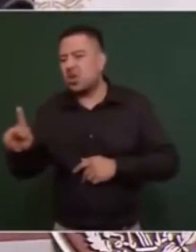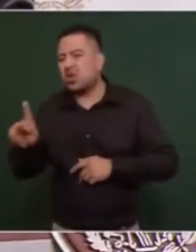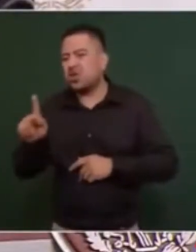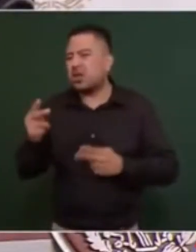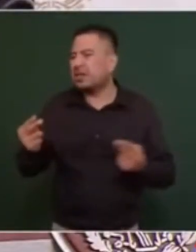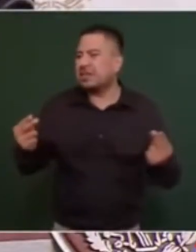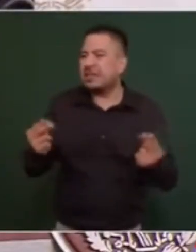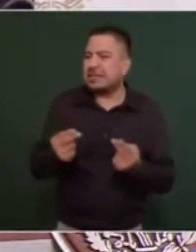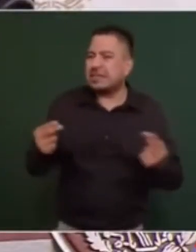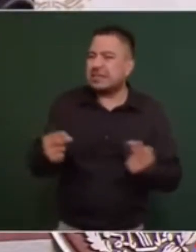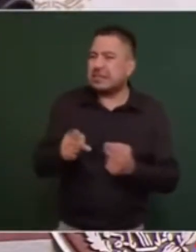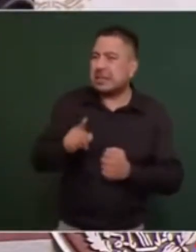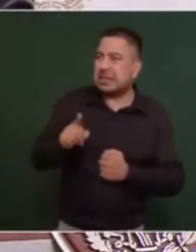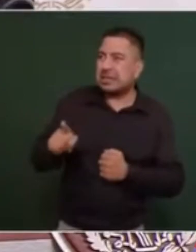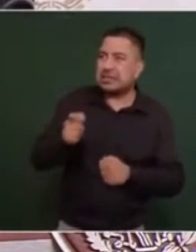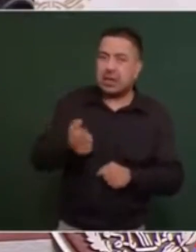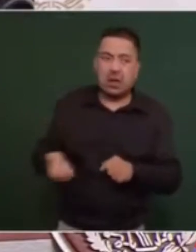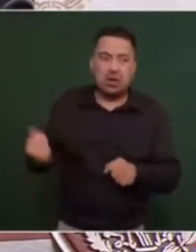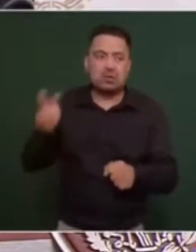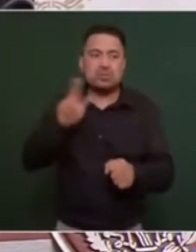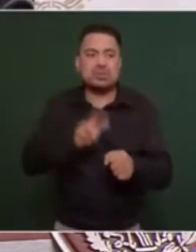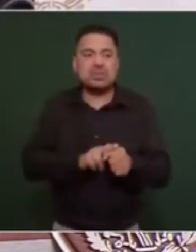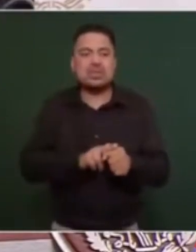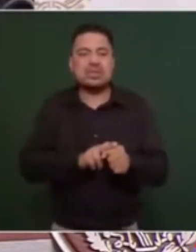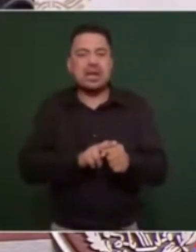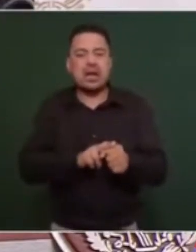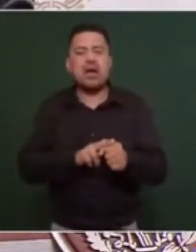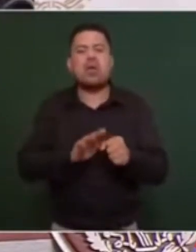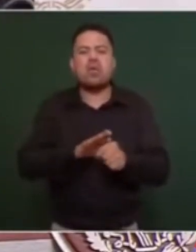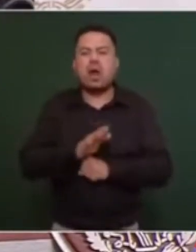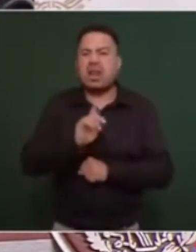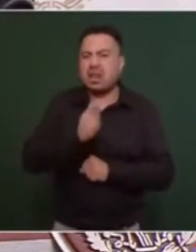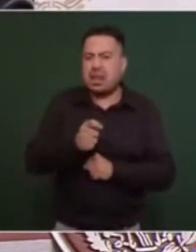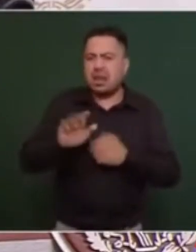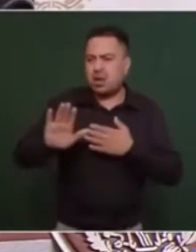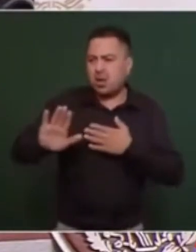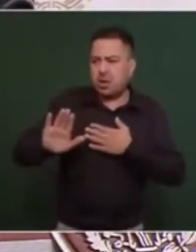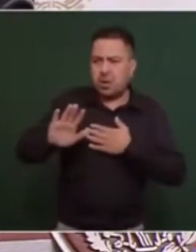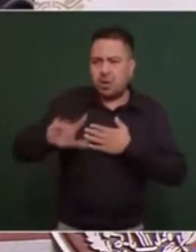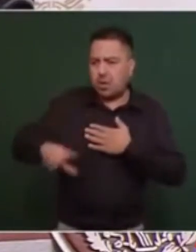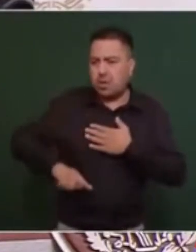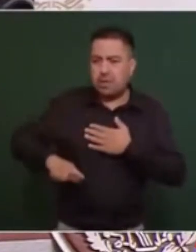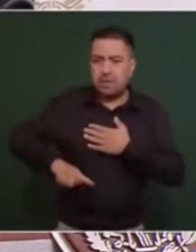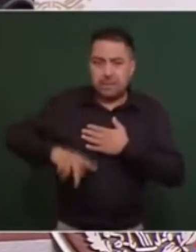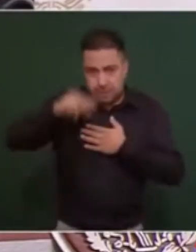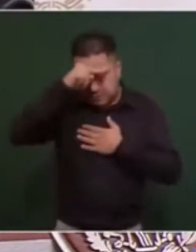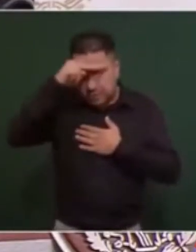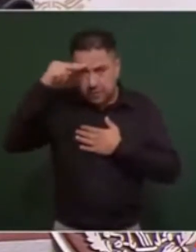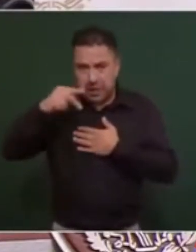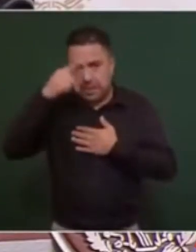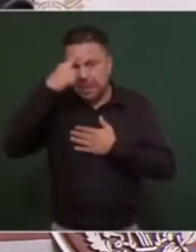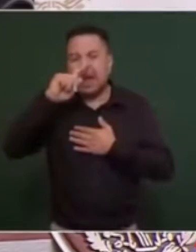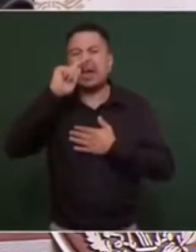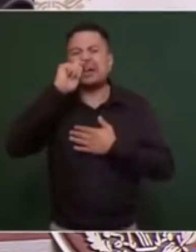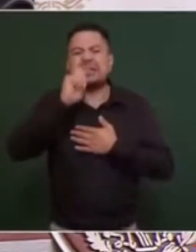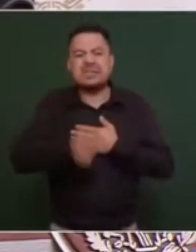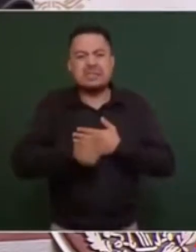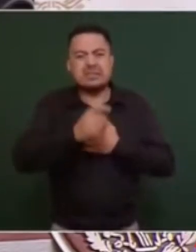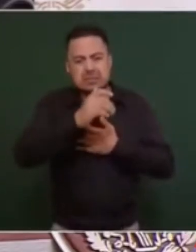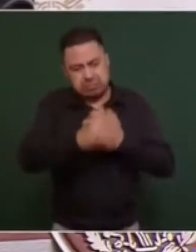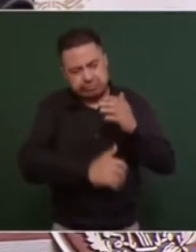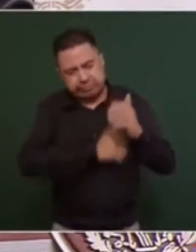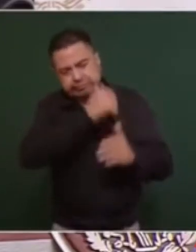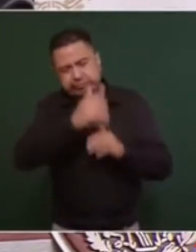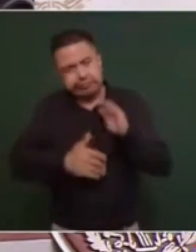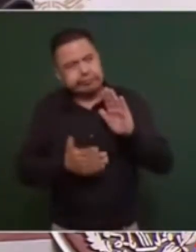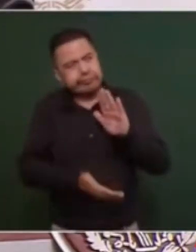ese hospital que es un compromiso del gobierno de México para que se acabe en ese